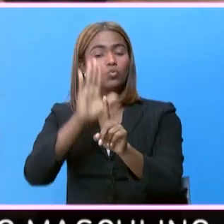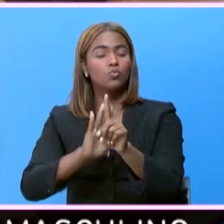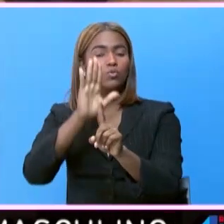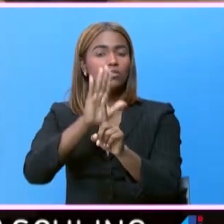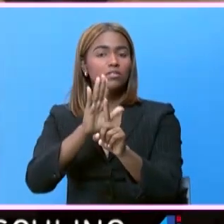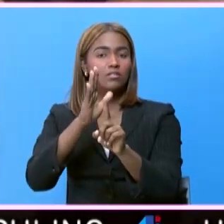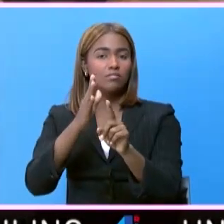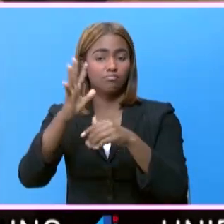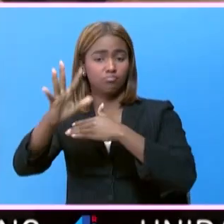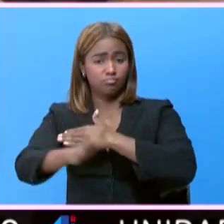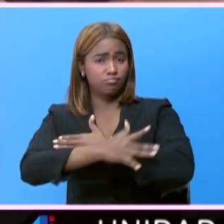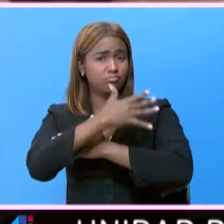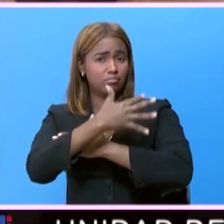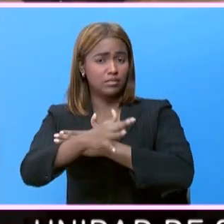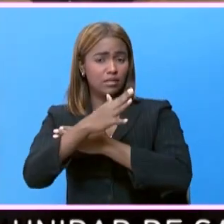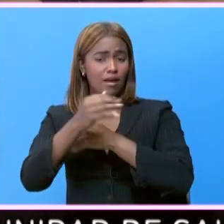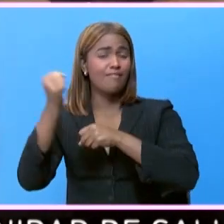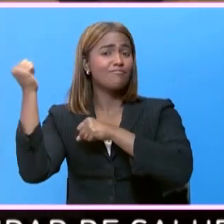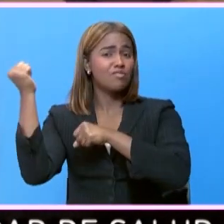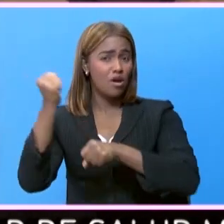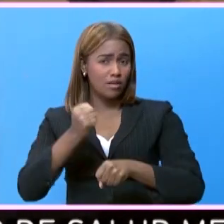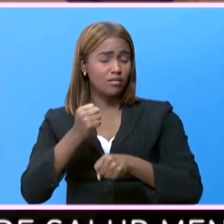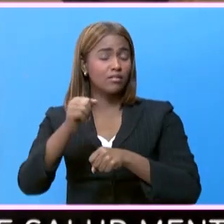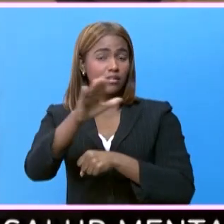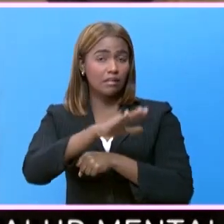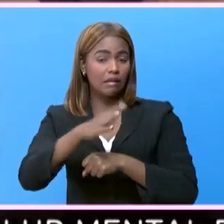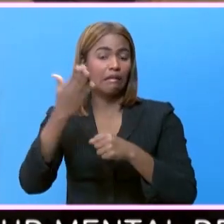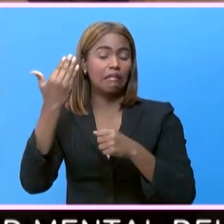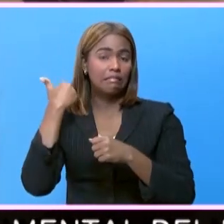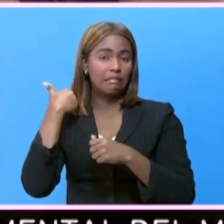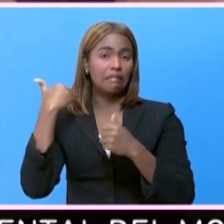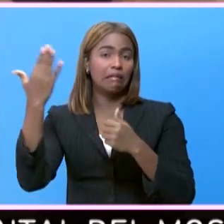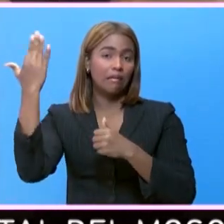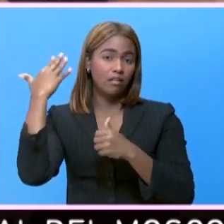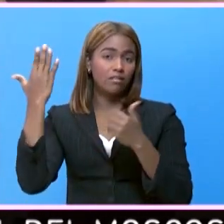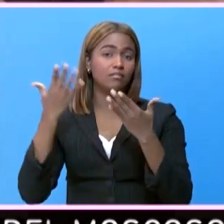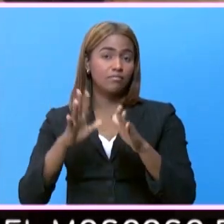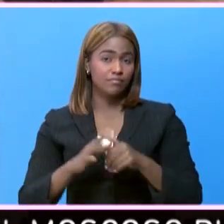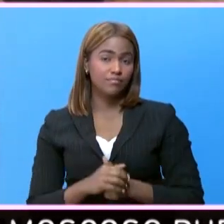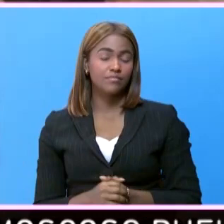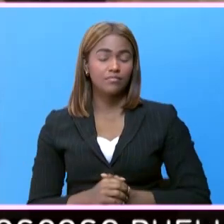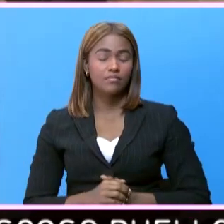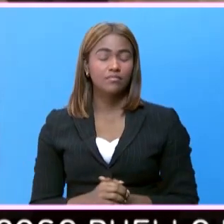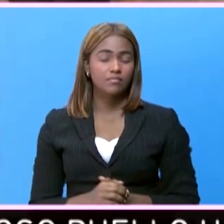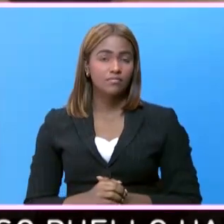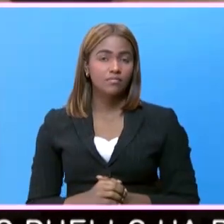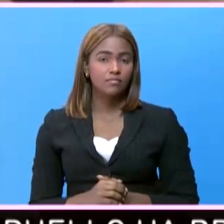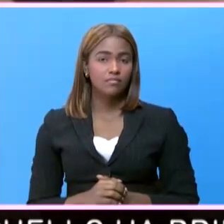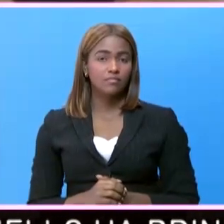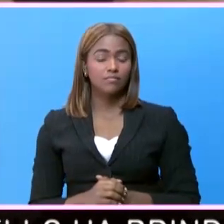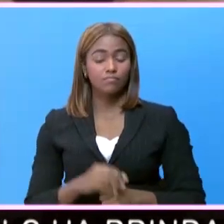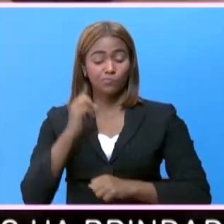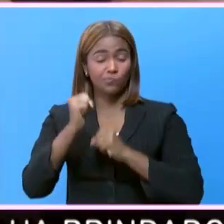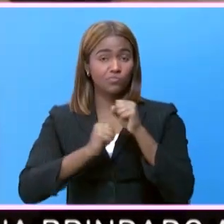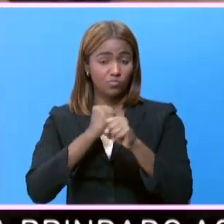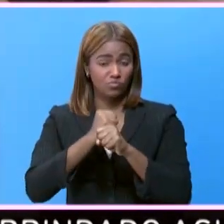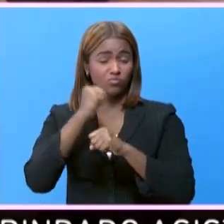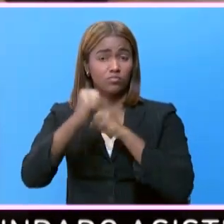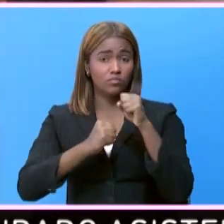poderoso que lo que había anteriormente. Dos años,